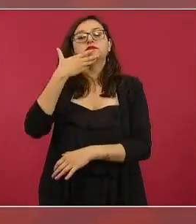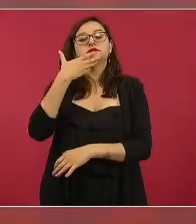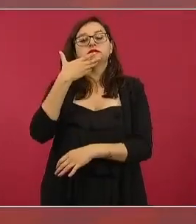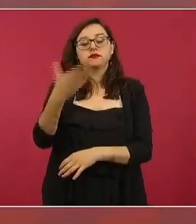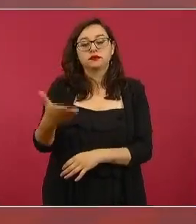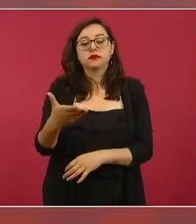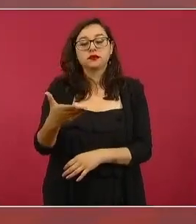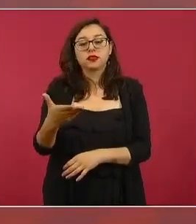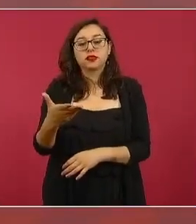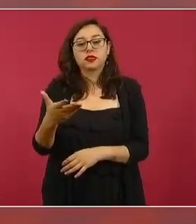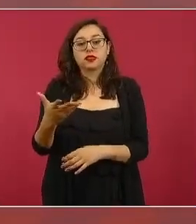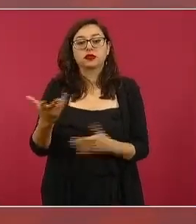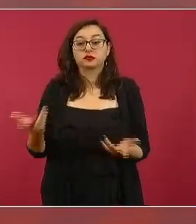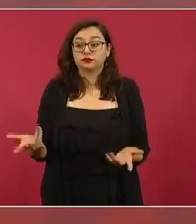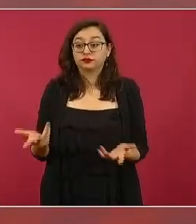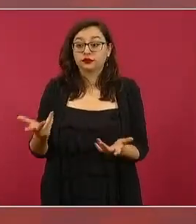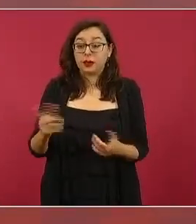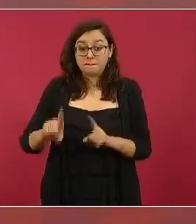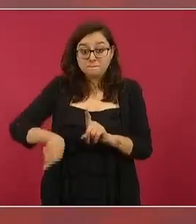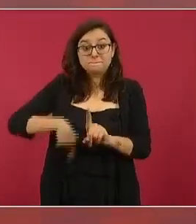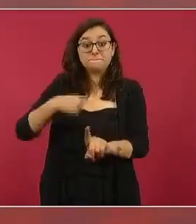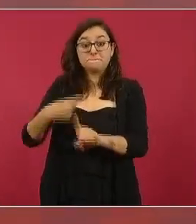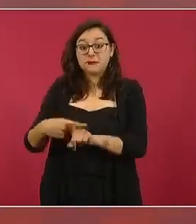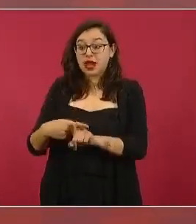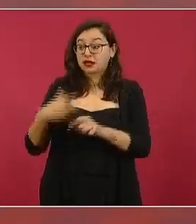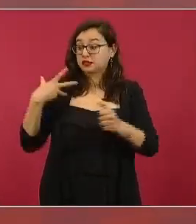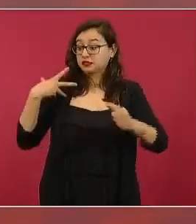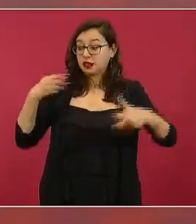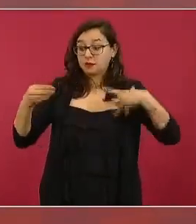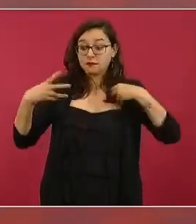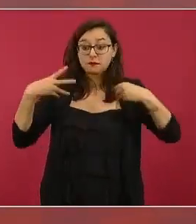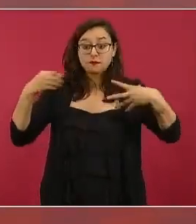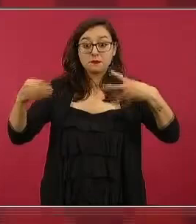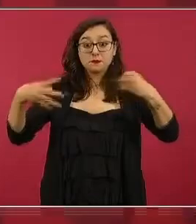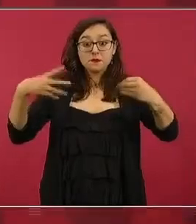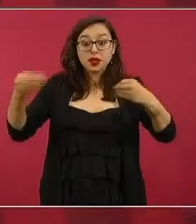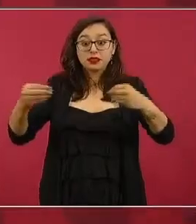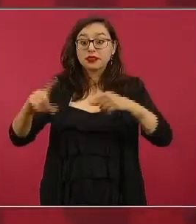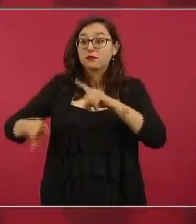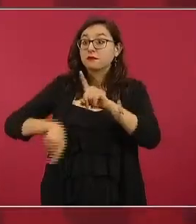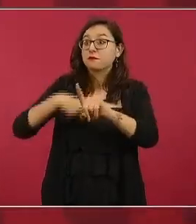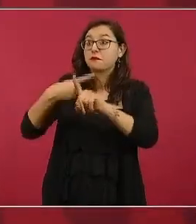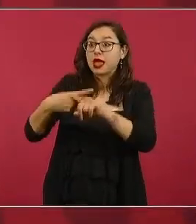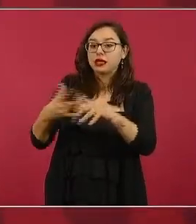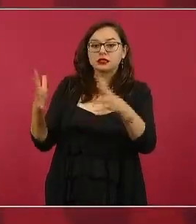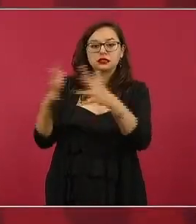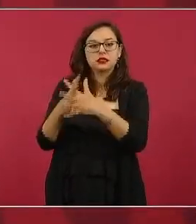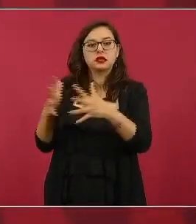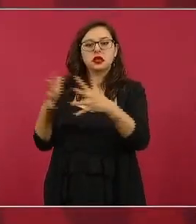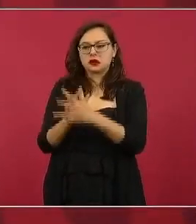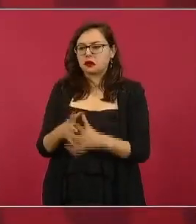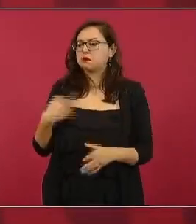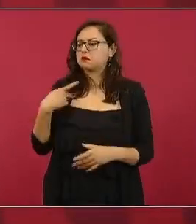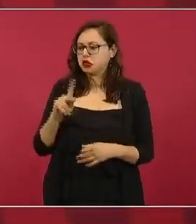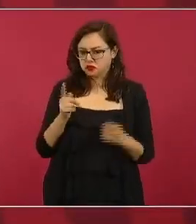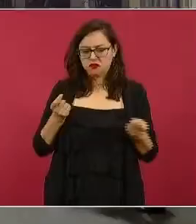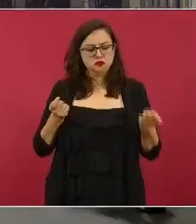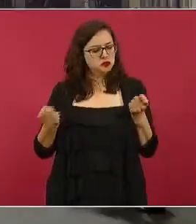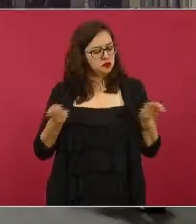enfrentamos la pandemia y ahora esta guerra y